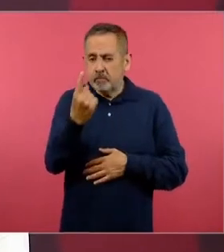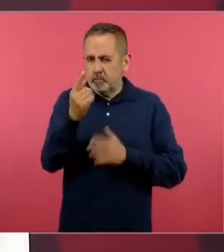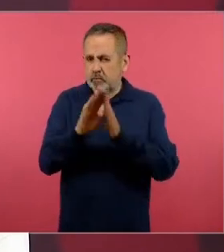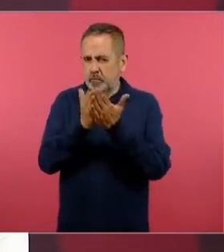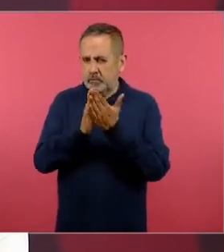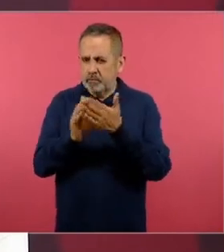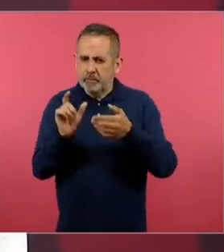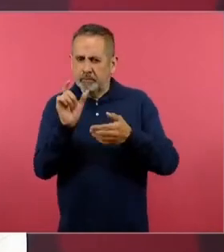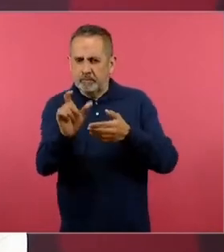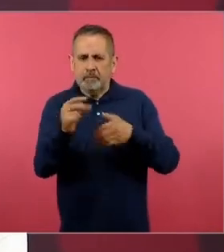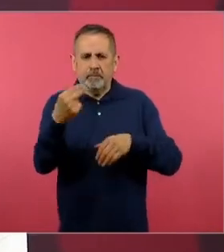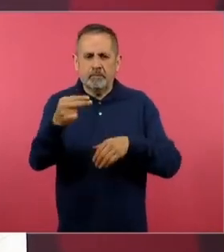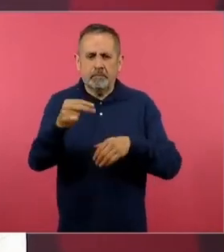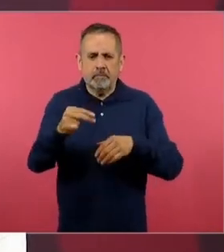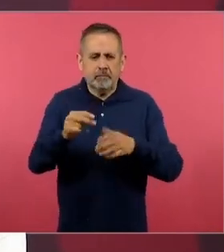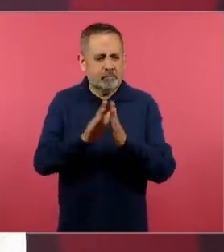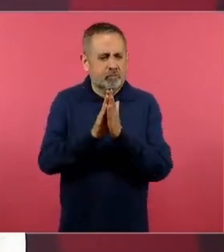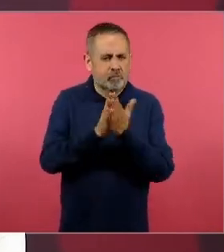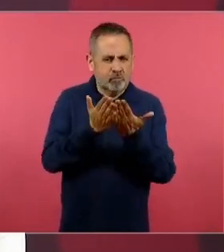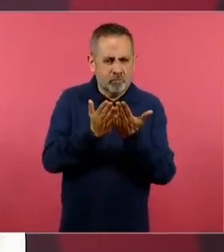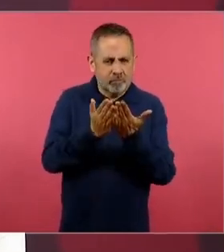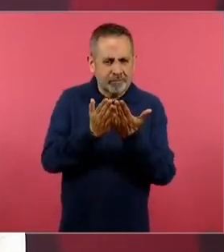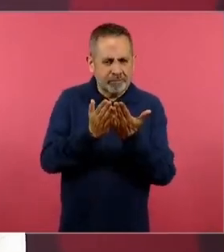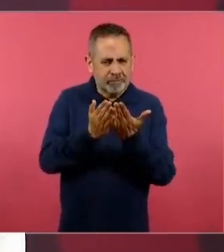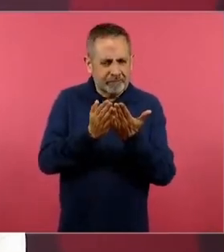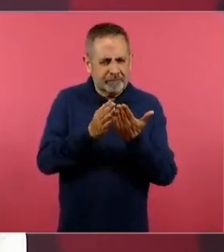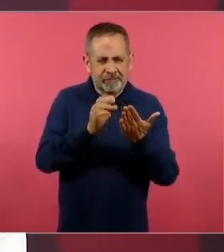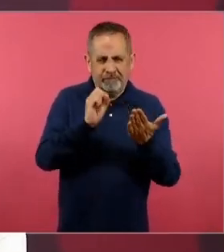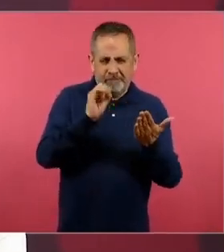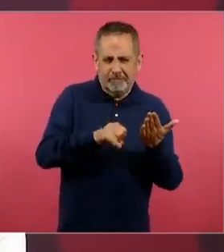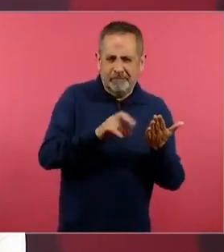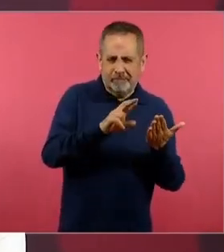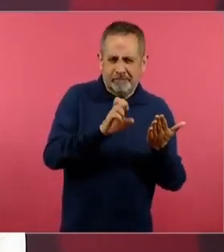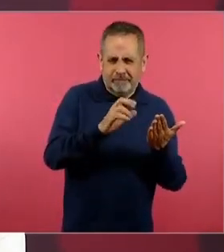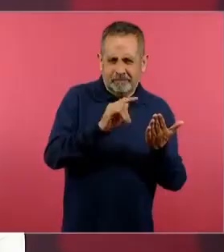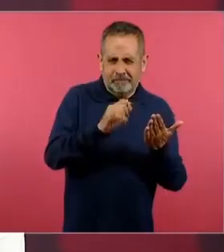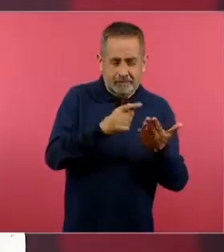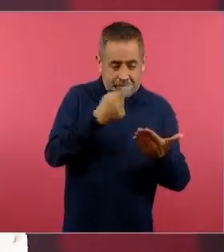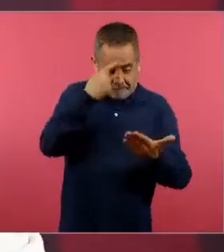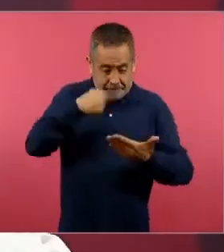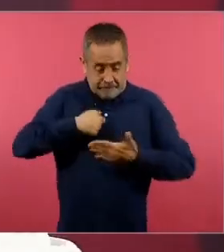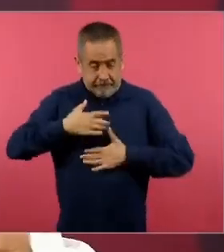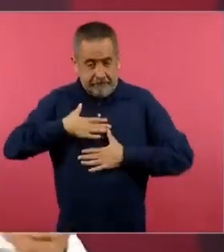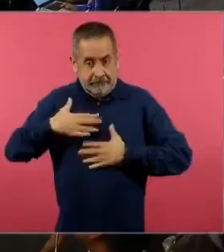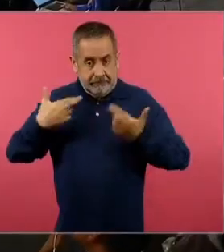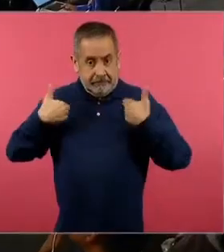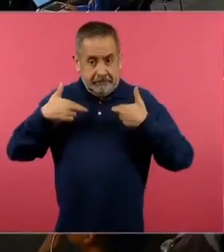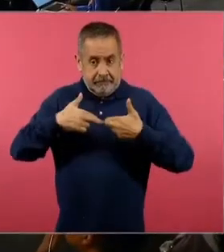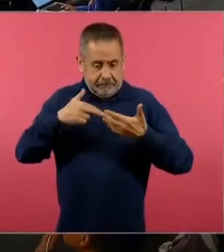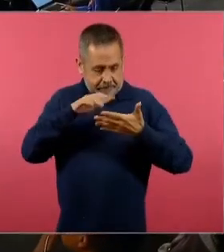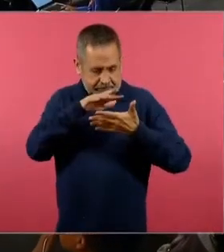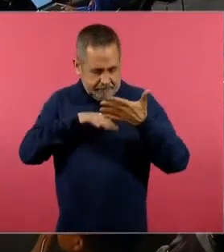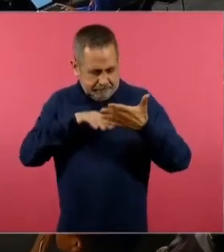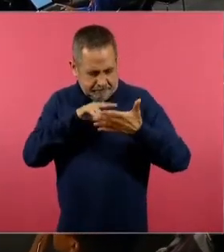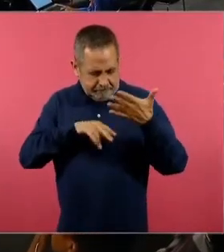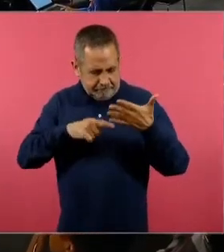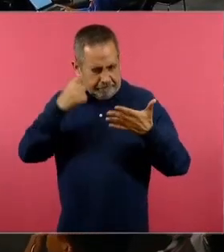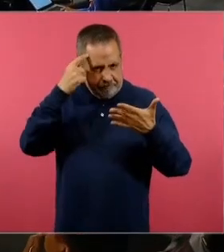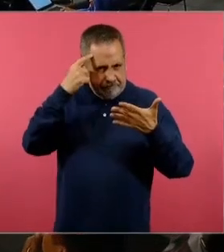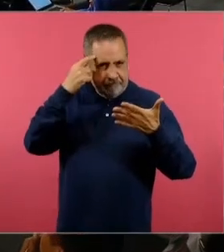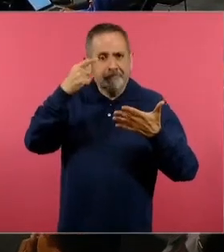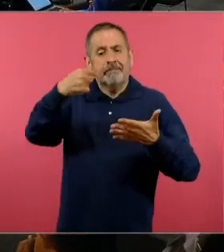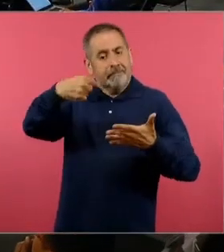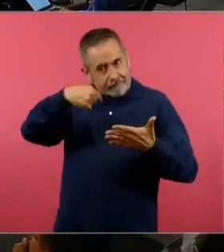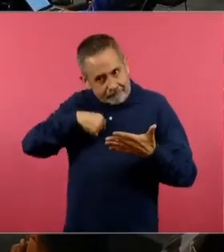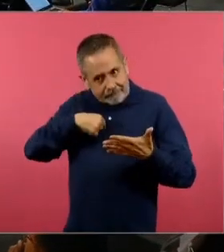libros que se llama un libro sin recetas para maestras y maestros que bien hemos estado explicando también que es